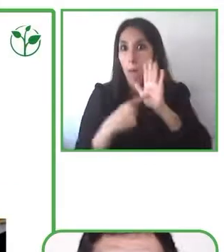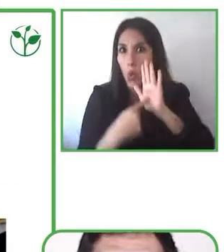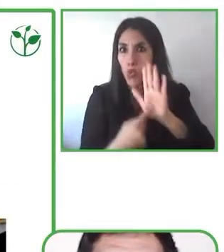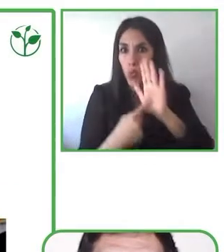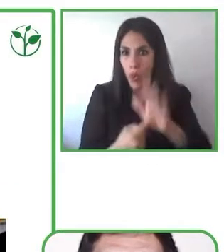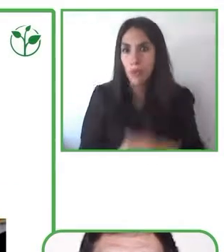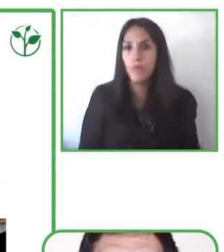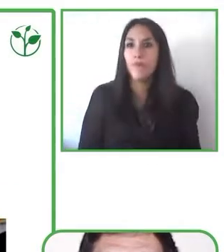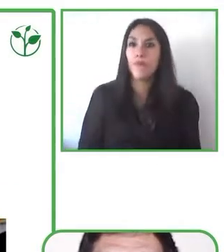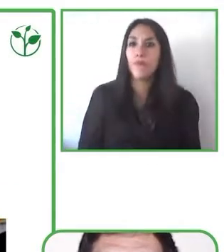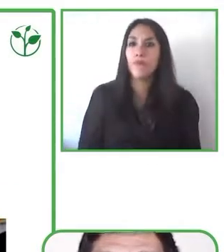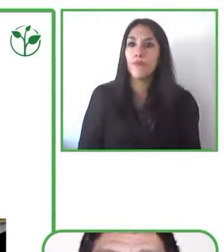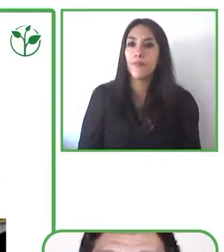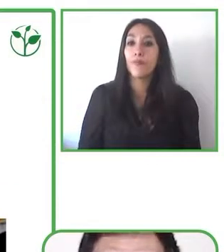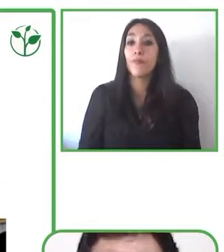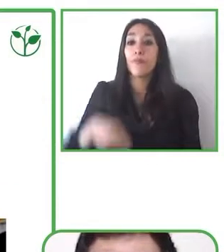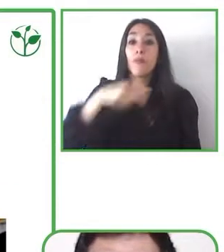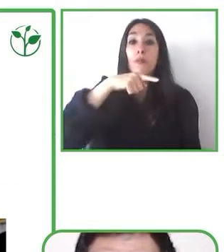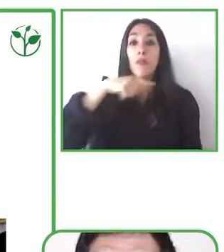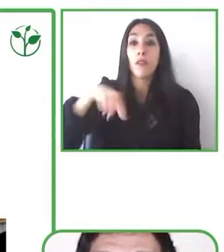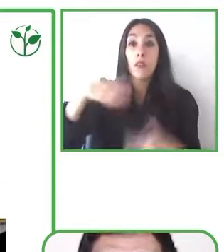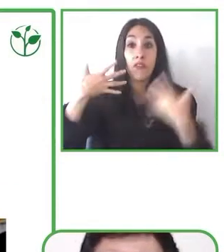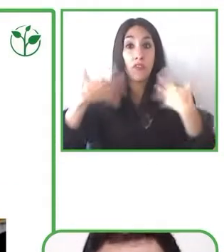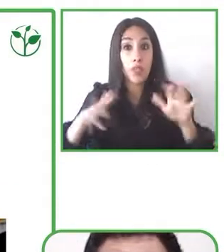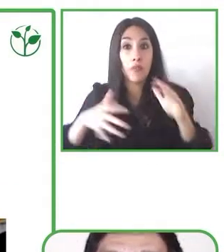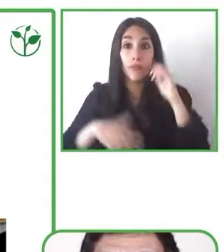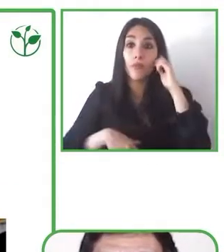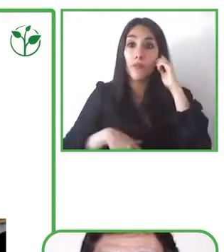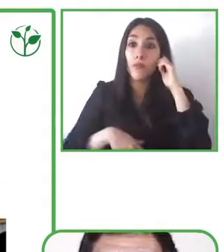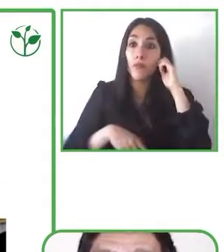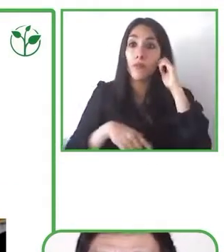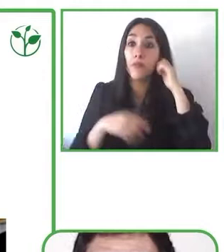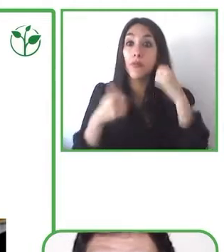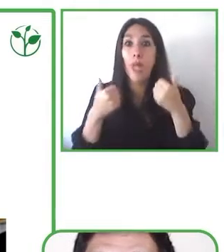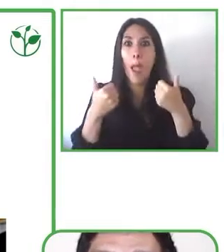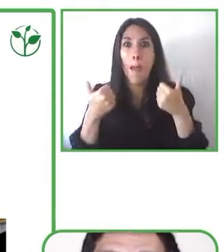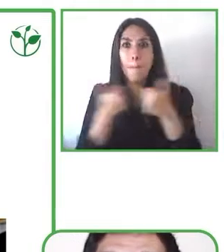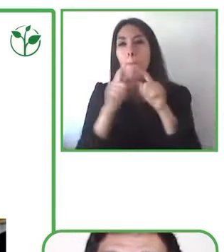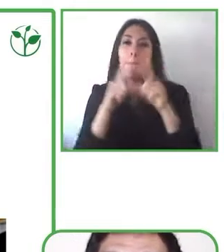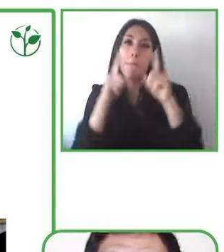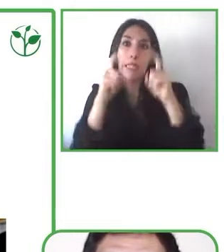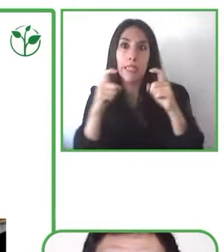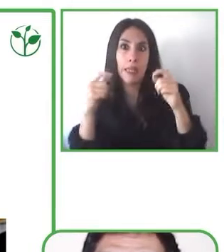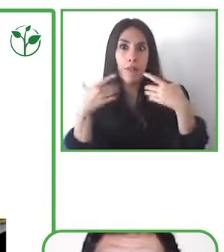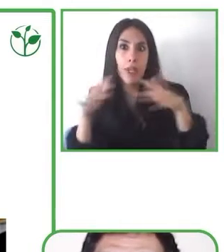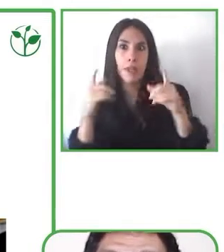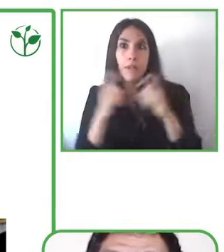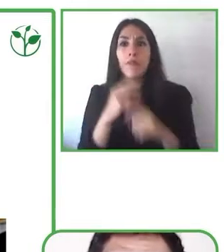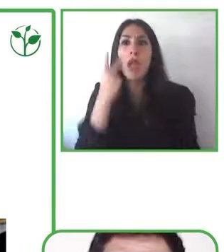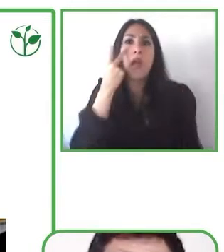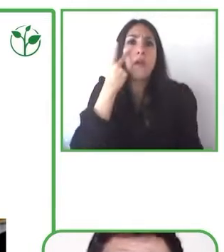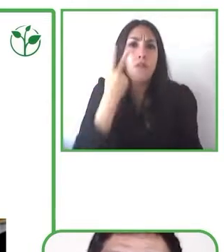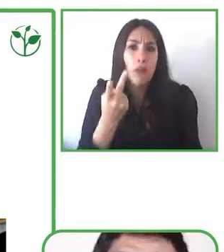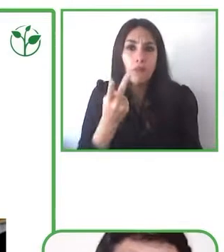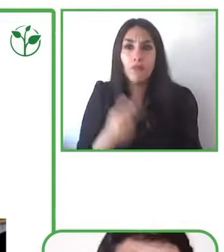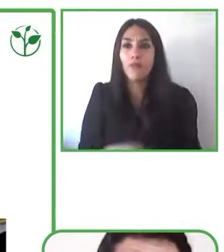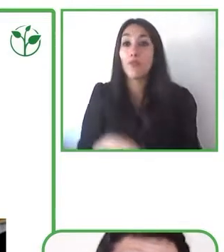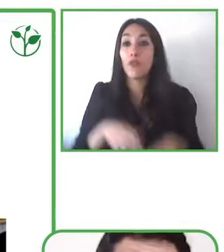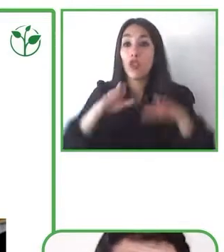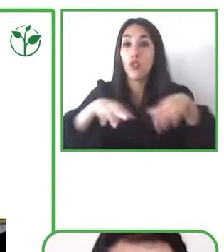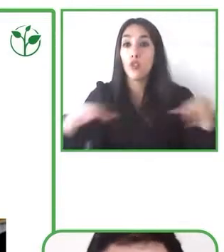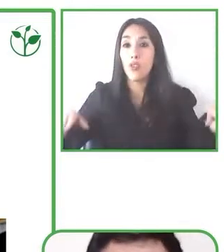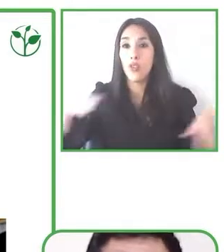de esta herramienta, afortunadamente encontramos que los niños con síndrome de Down, después de haber llevado a cabo una intervención